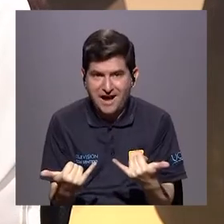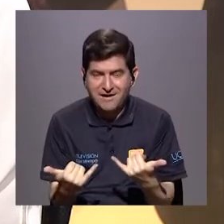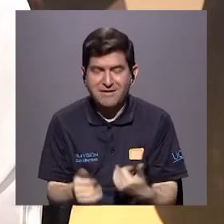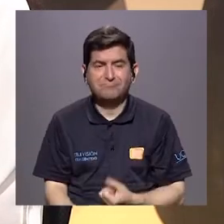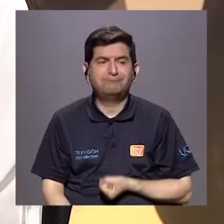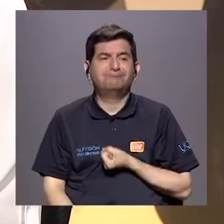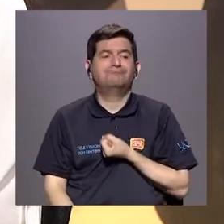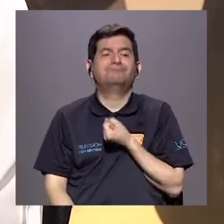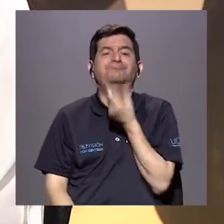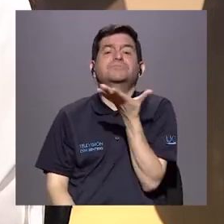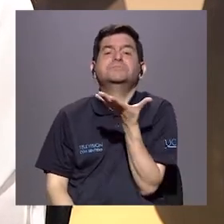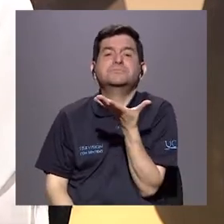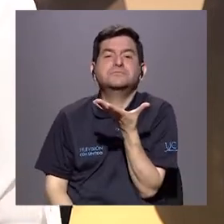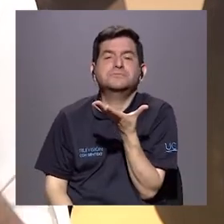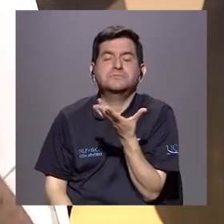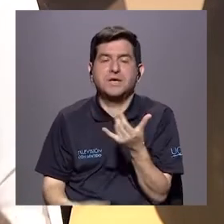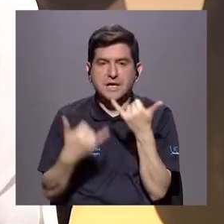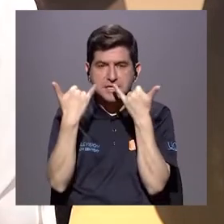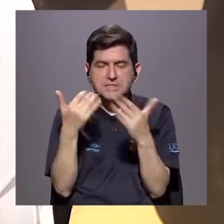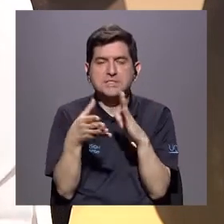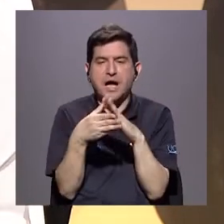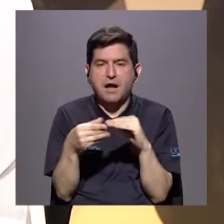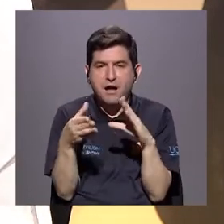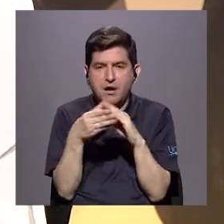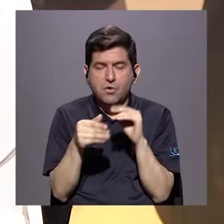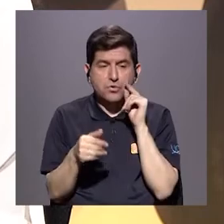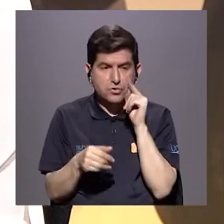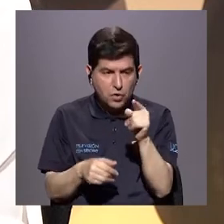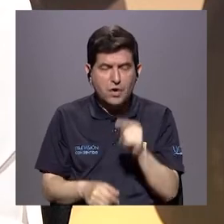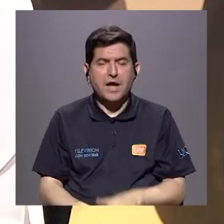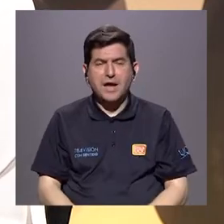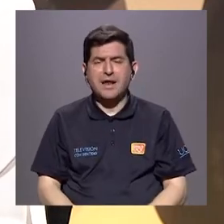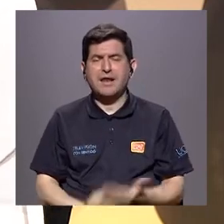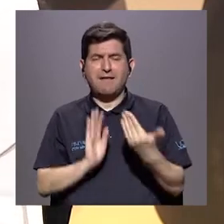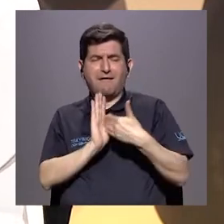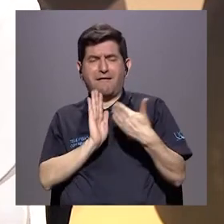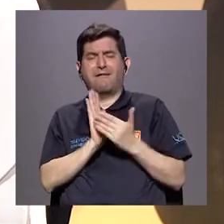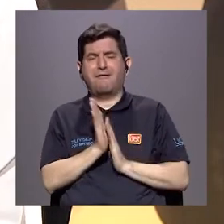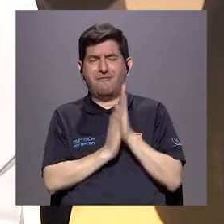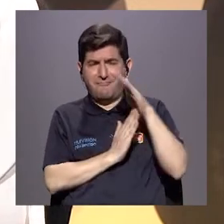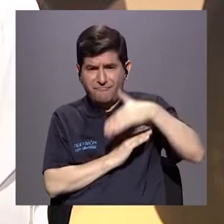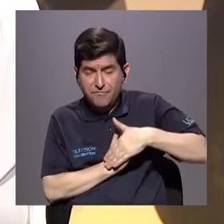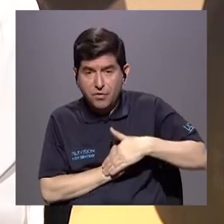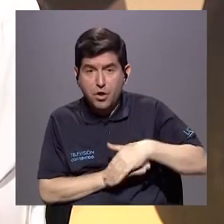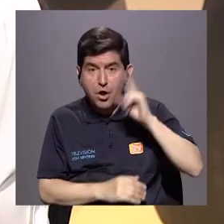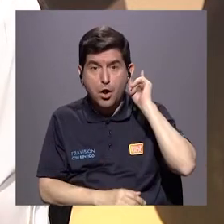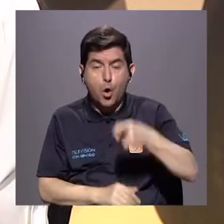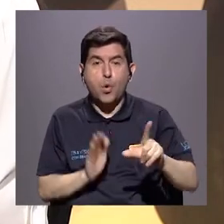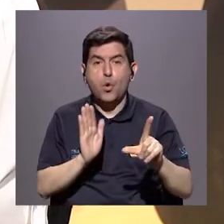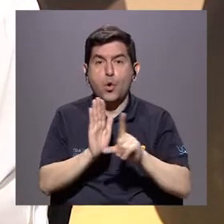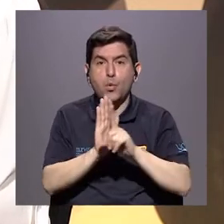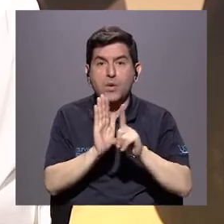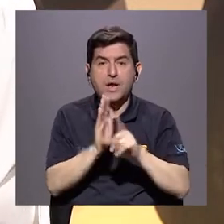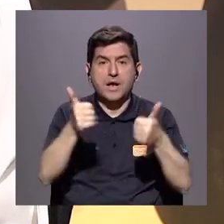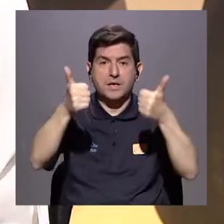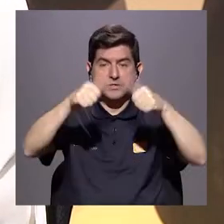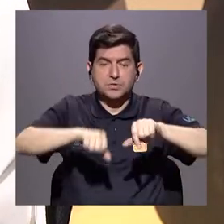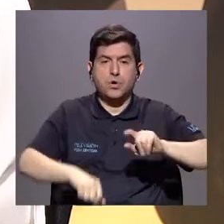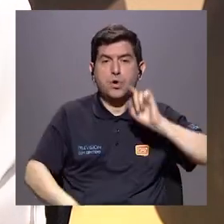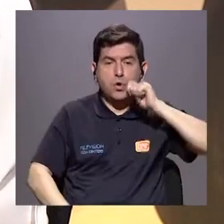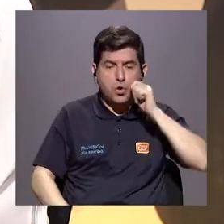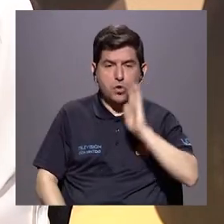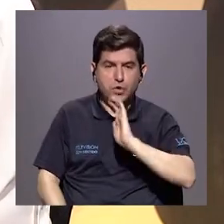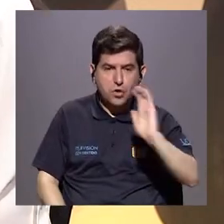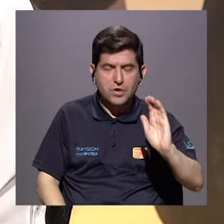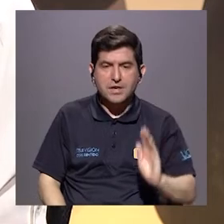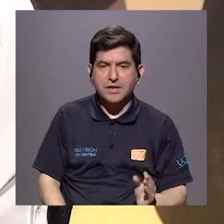revelación, ya contó que está siendo abusado, ya la obligación legal, de acuerdo con el Código de